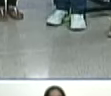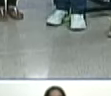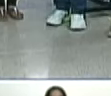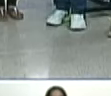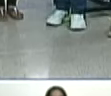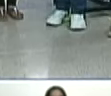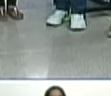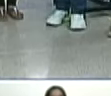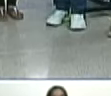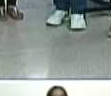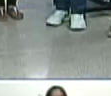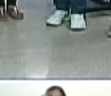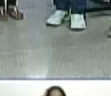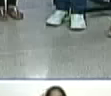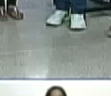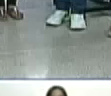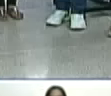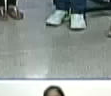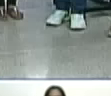tenía razón en no creer